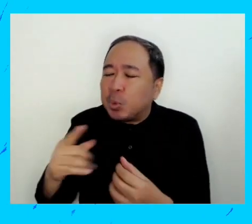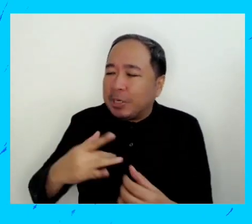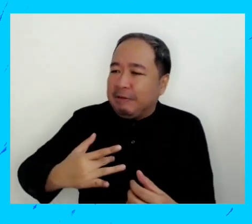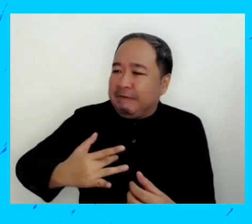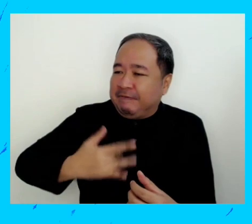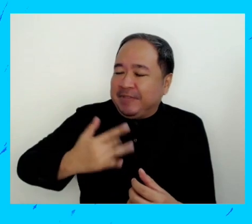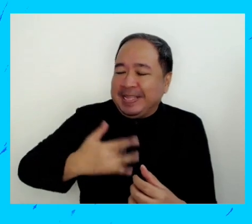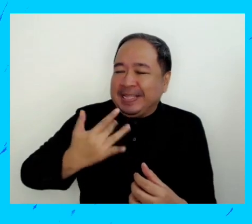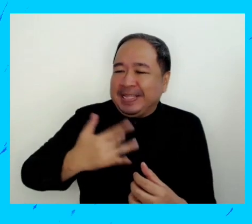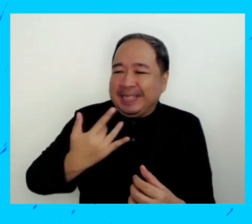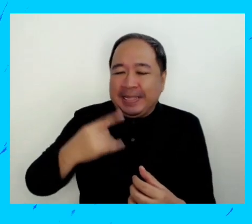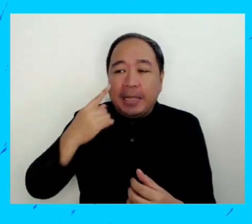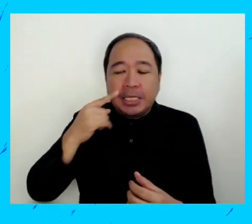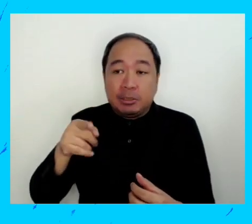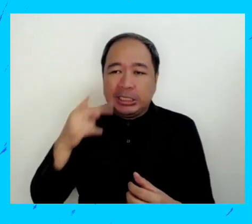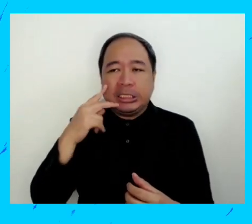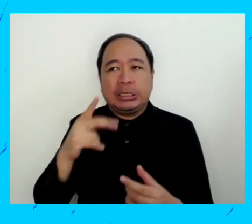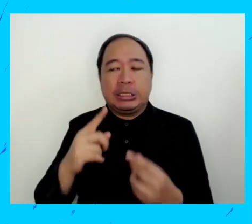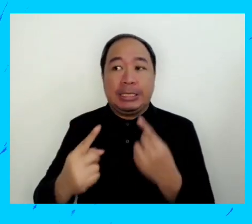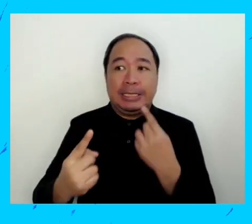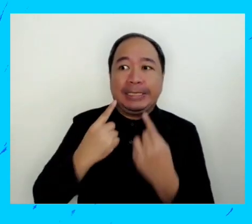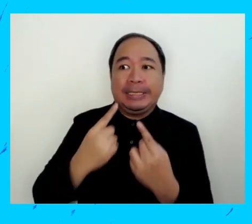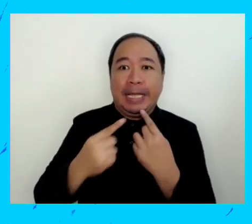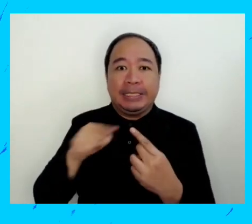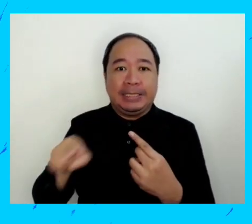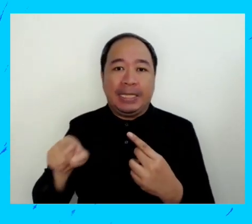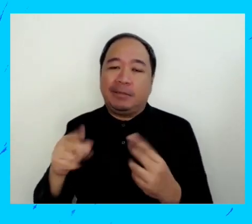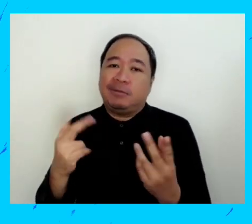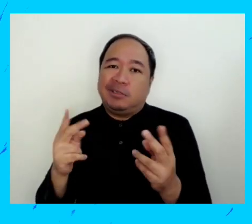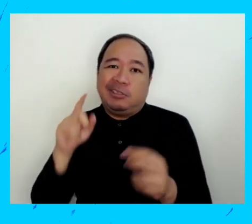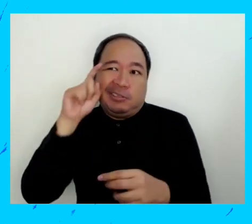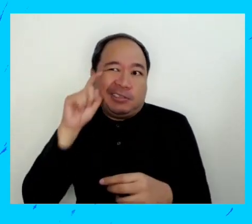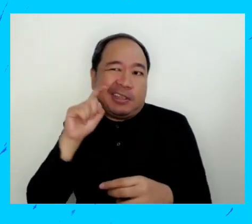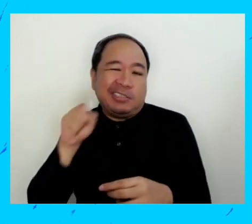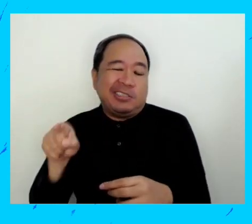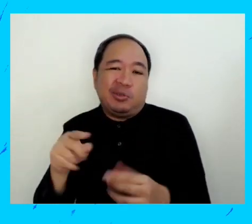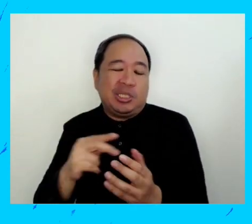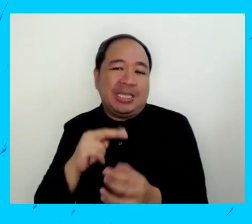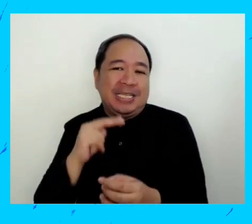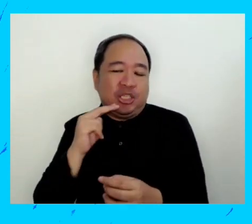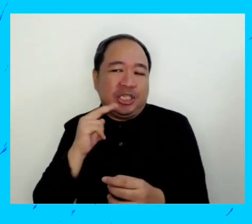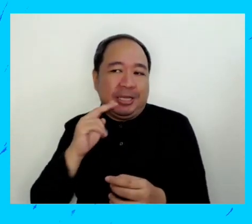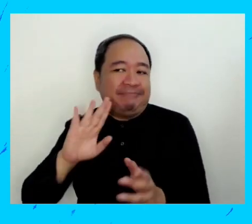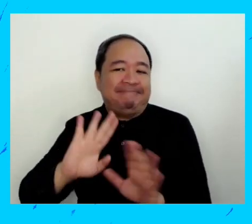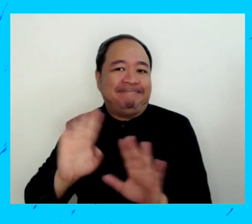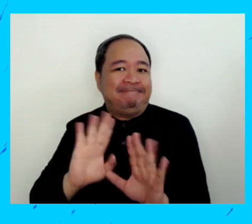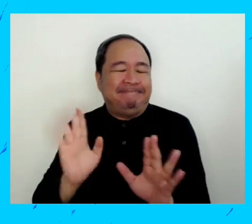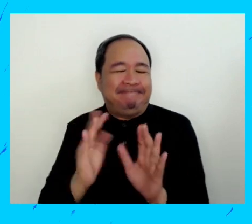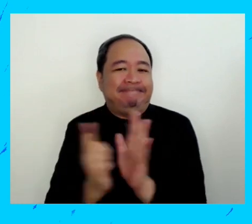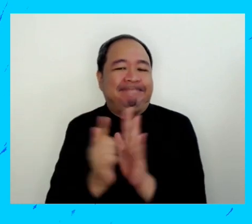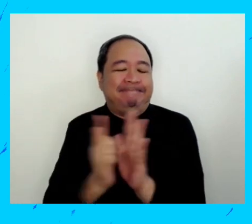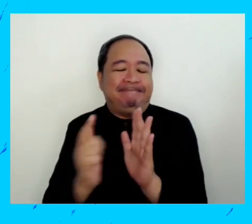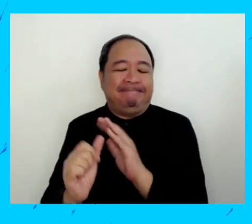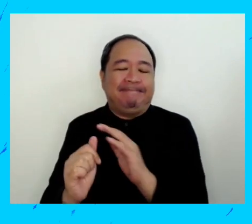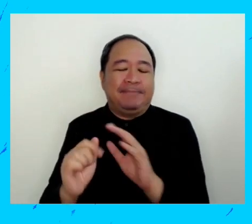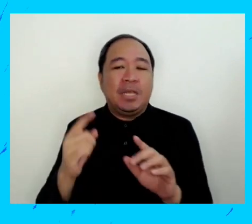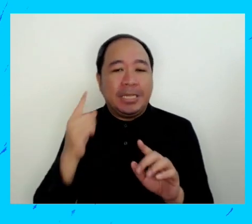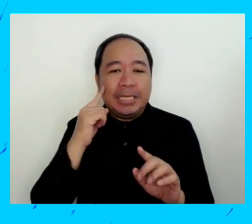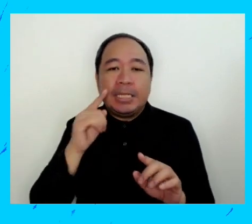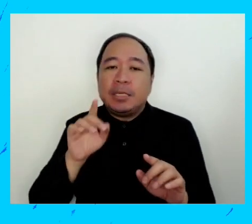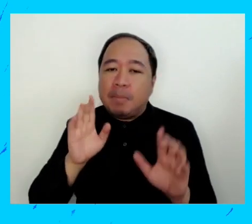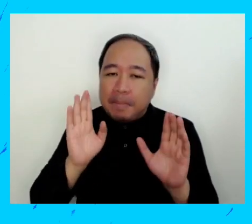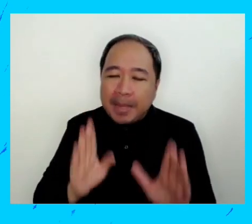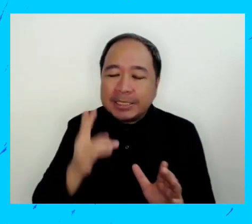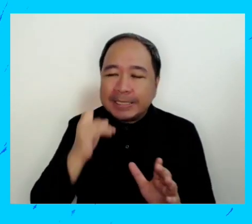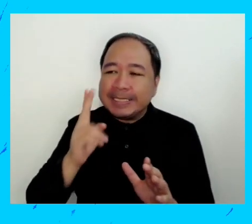bueno, que me dijera lo que quería. Porque es algo, es un asunto tabú, En Nigeria. Entonces, yo